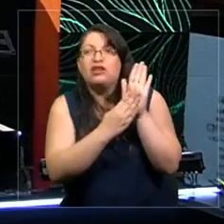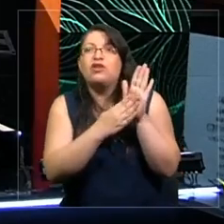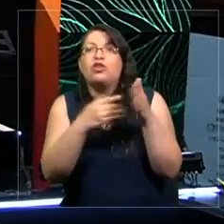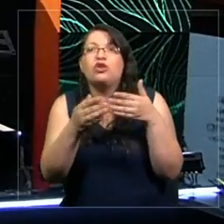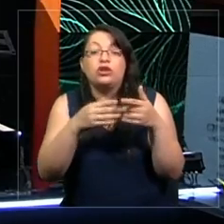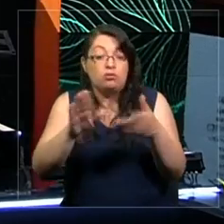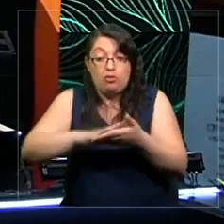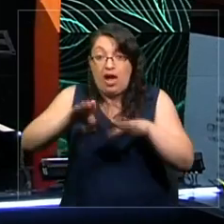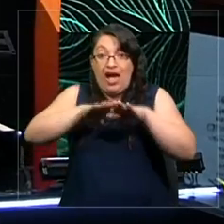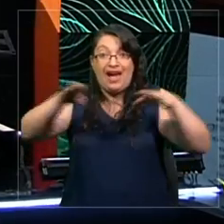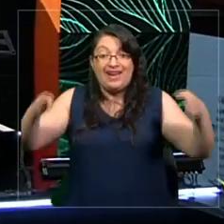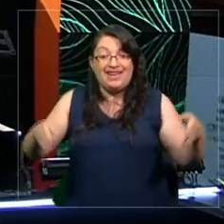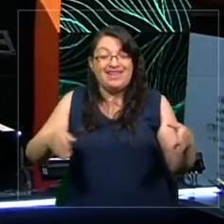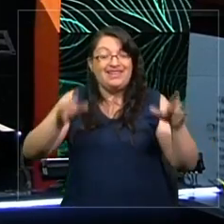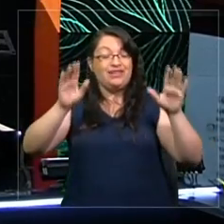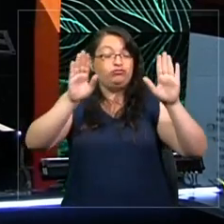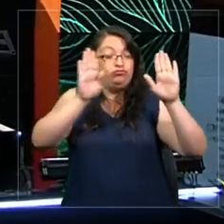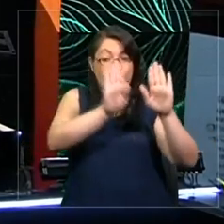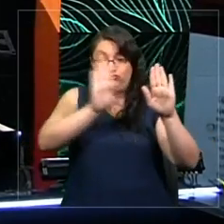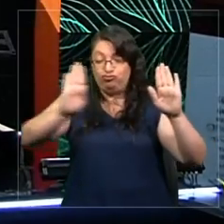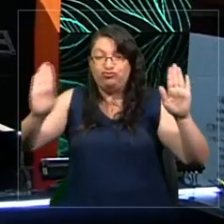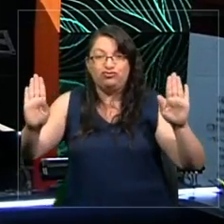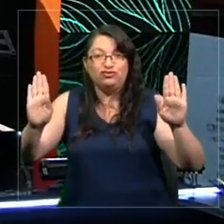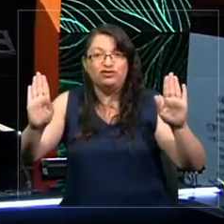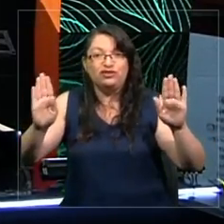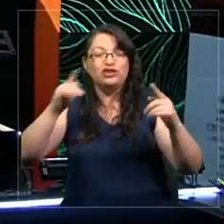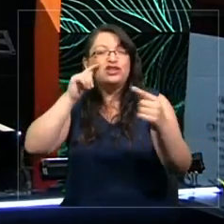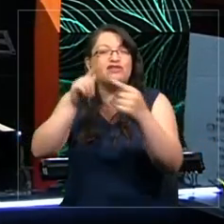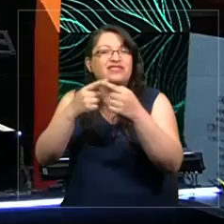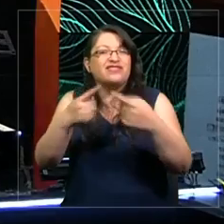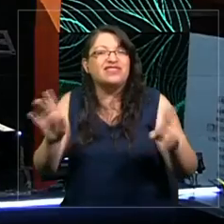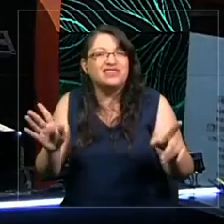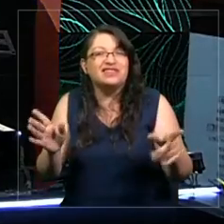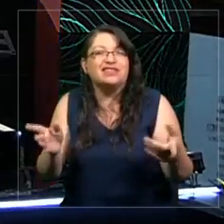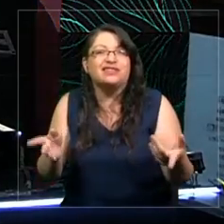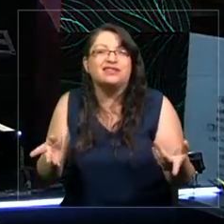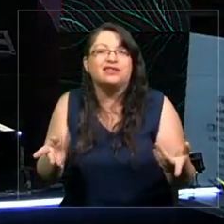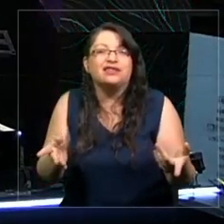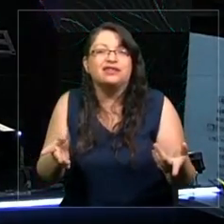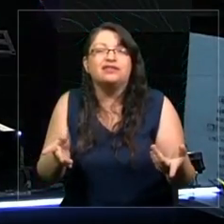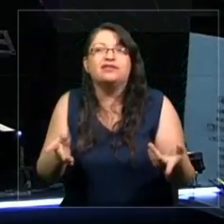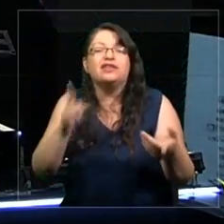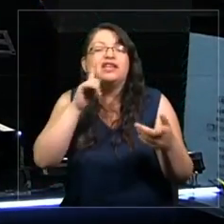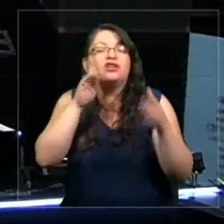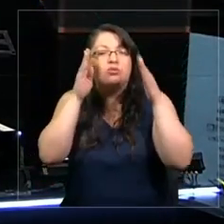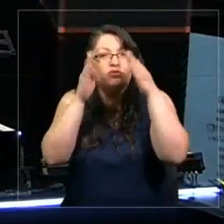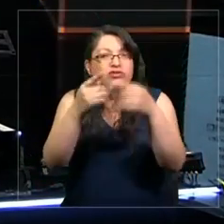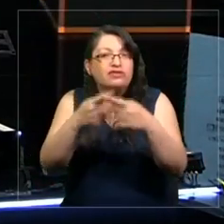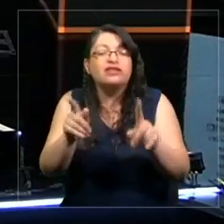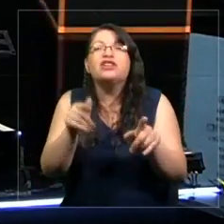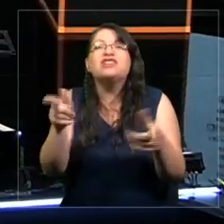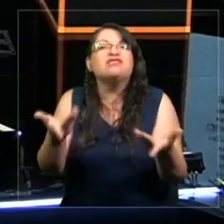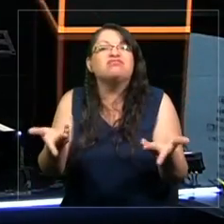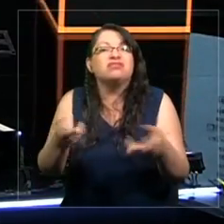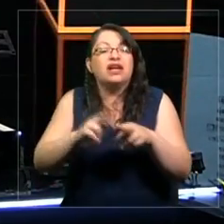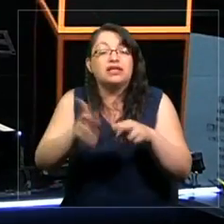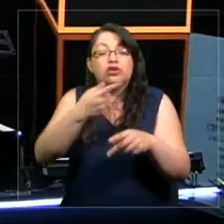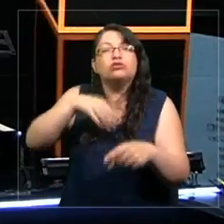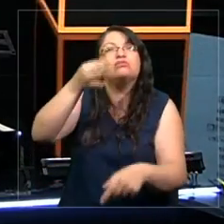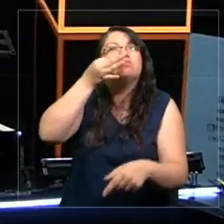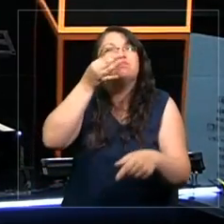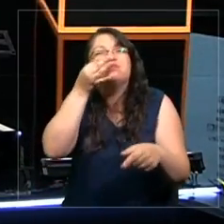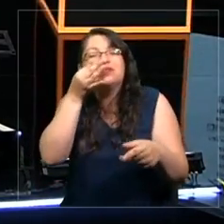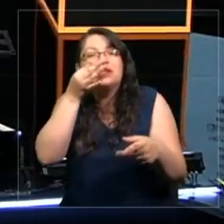escenario y eso cobra otra importancia, tiene otro sentido. Y eso, de alguna manera, nos provoca a nosotros como espectadores ciertas